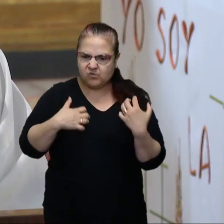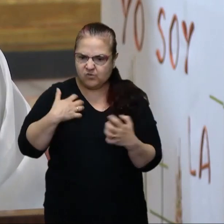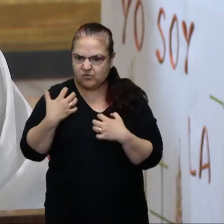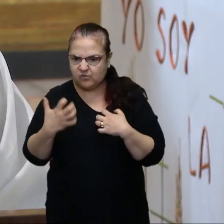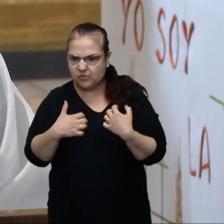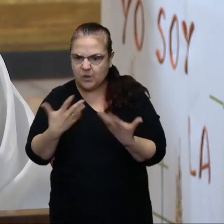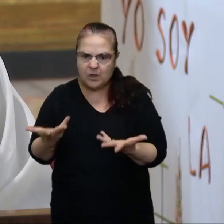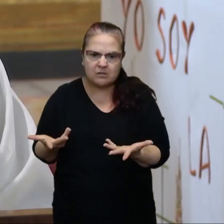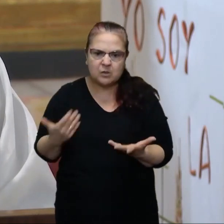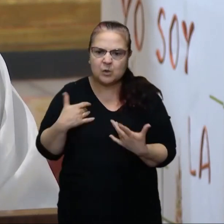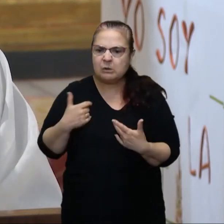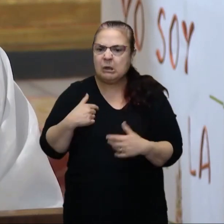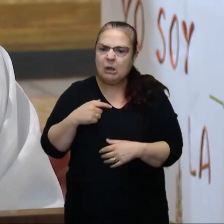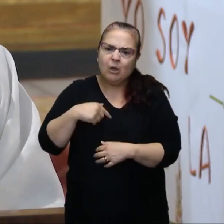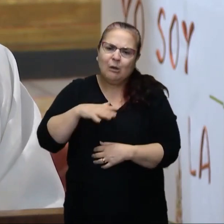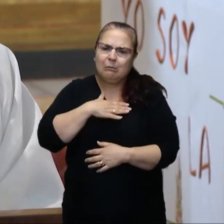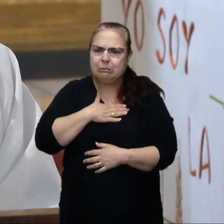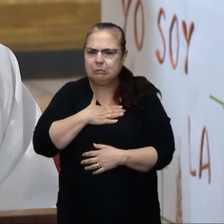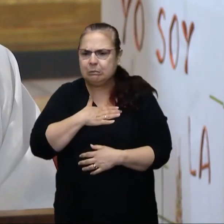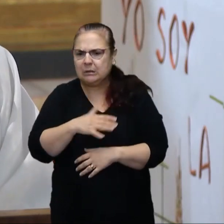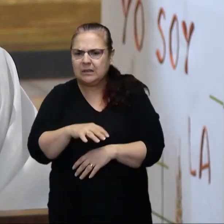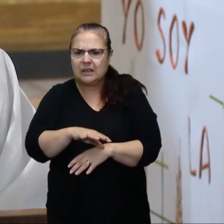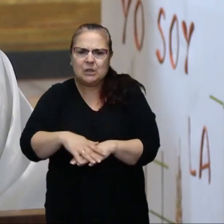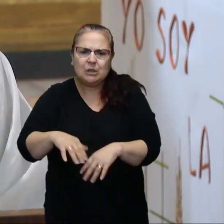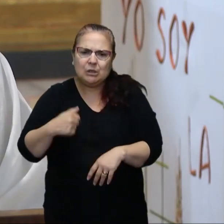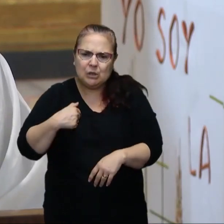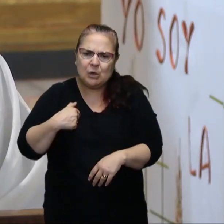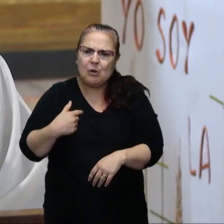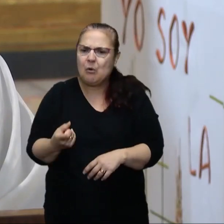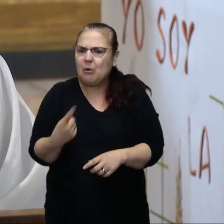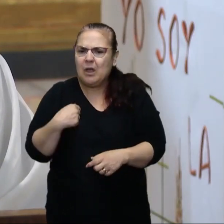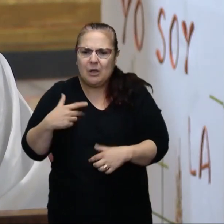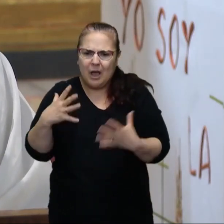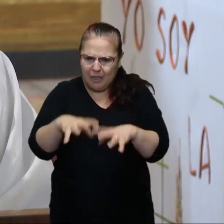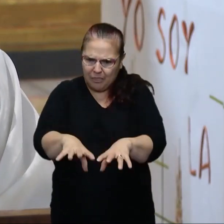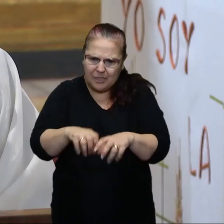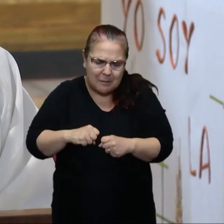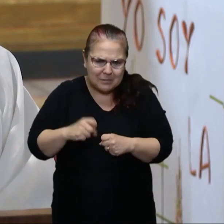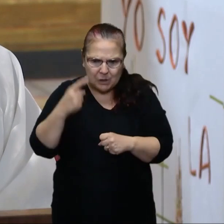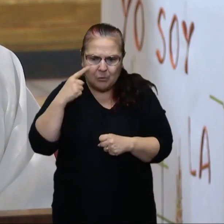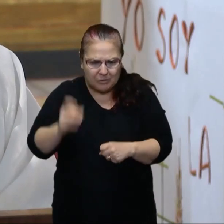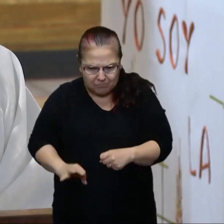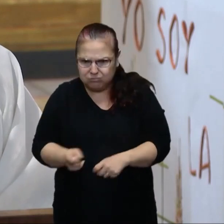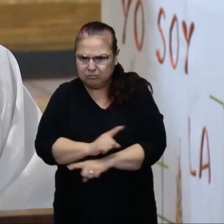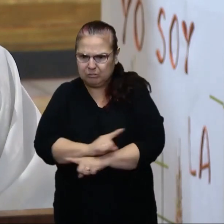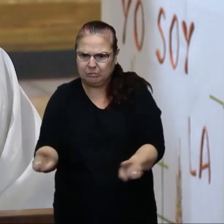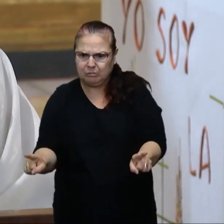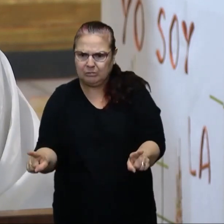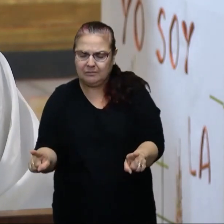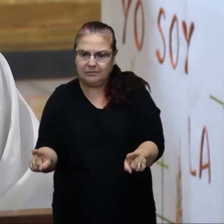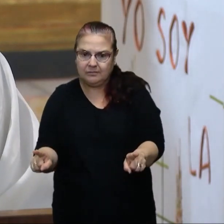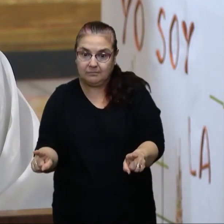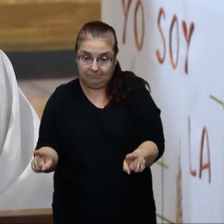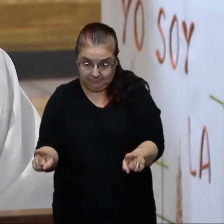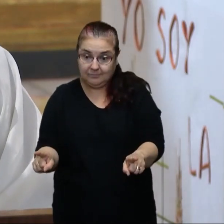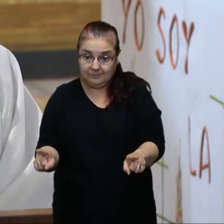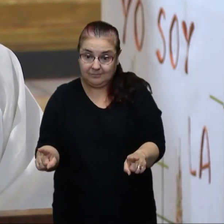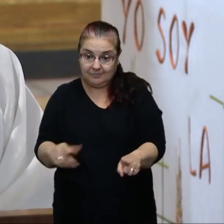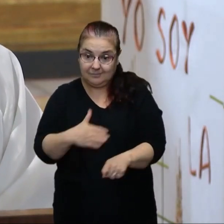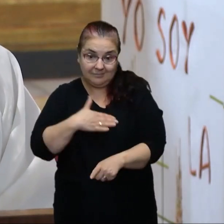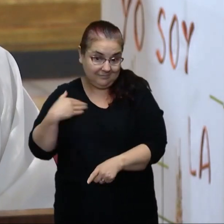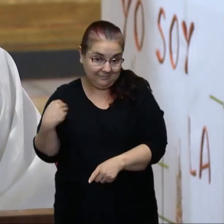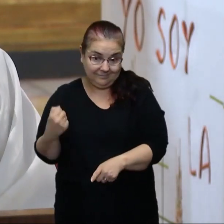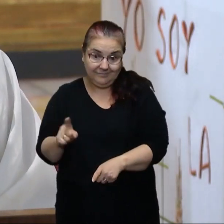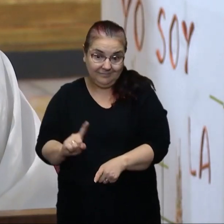por tus miserias, por tu falta de aceptación de la realidad o porque quieres efectivamente